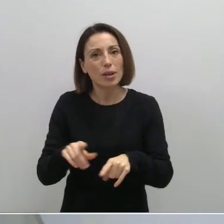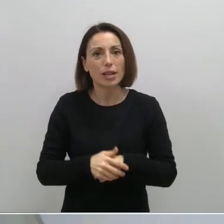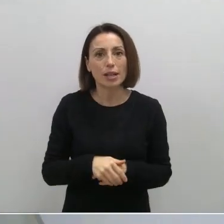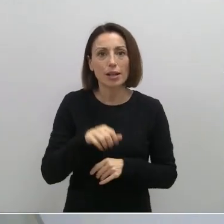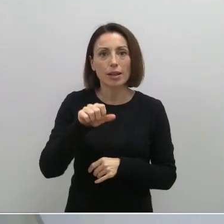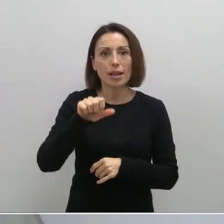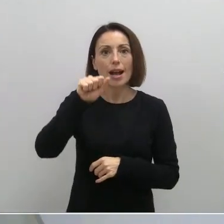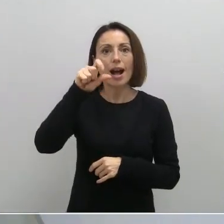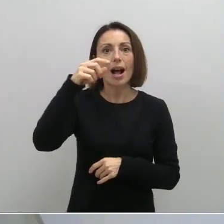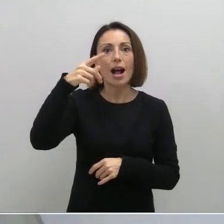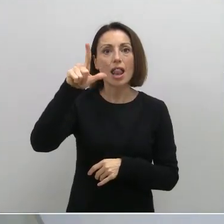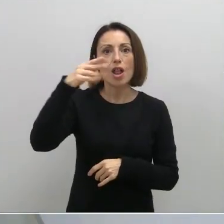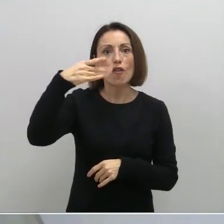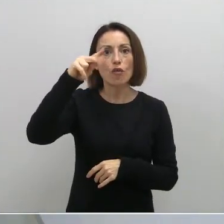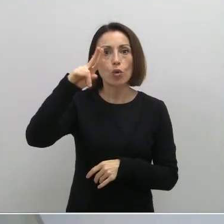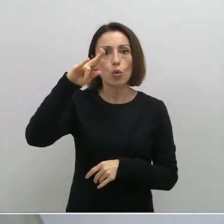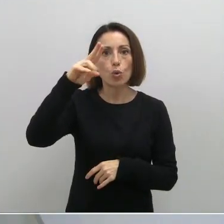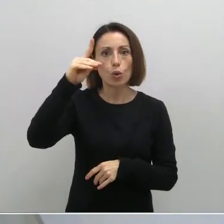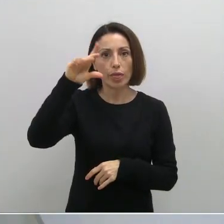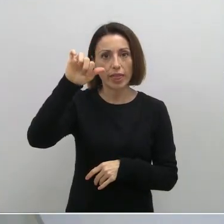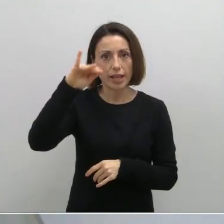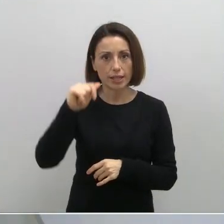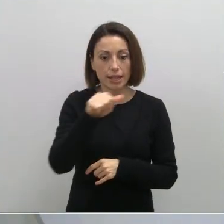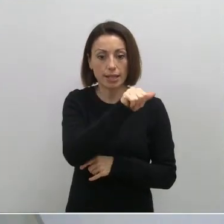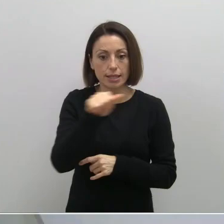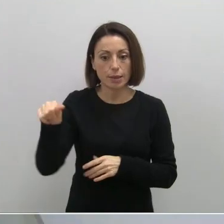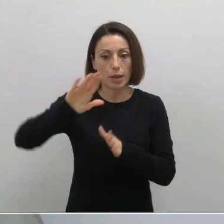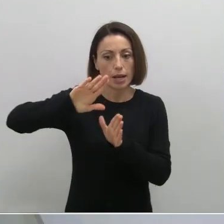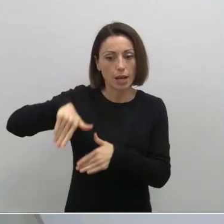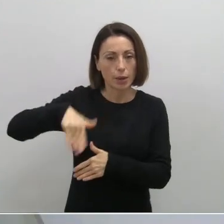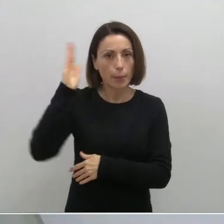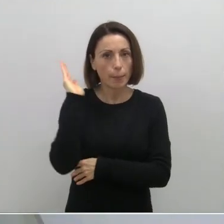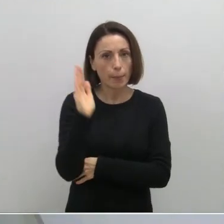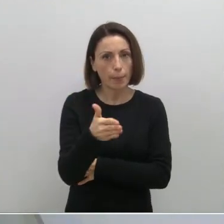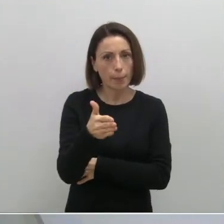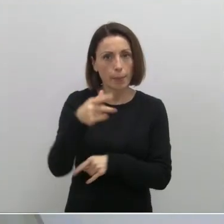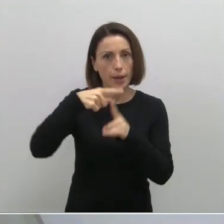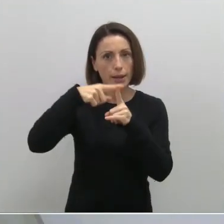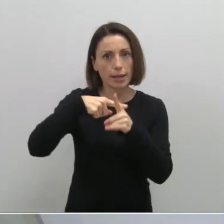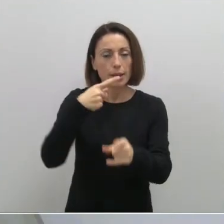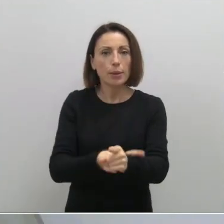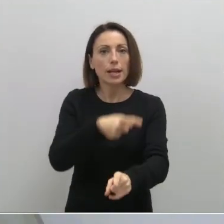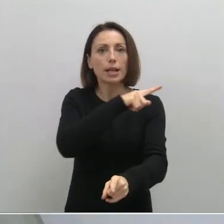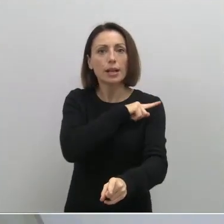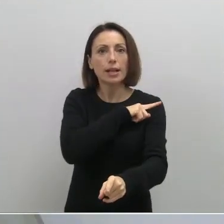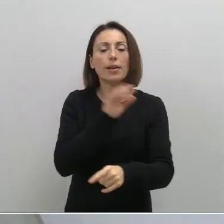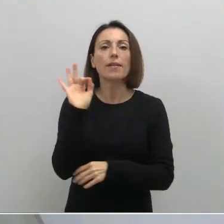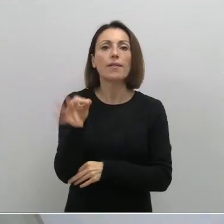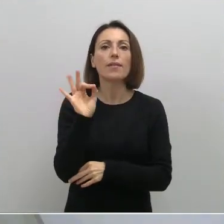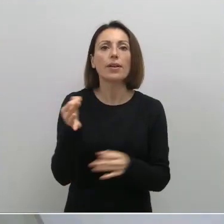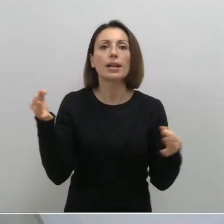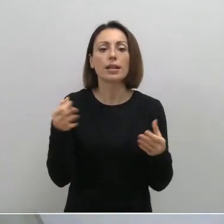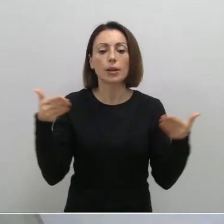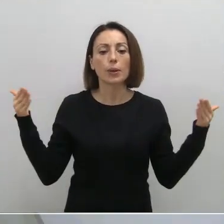Albudeite, aunque la incidencia en los últimos siete días debería figurar en un nivel de alerta extremo, lo cierto es que se ha